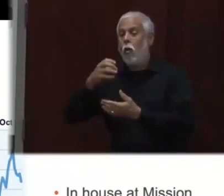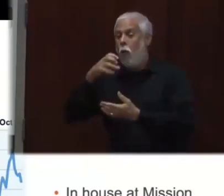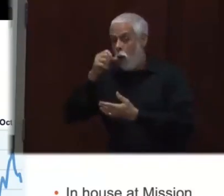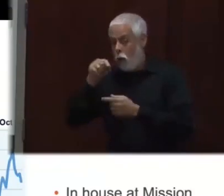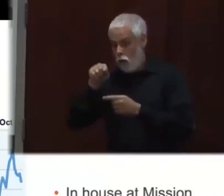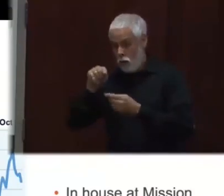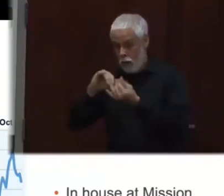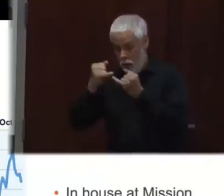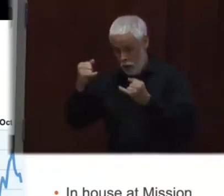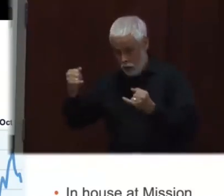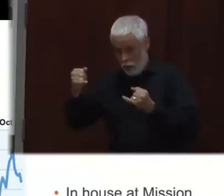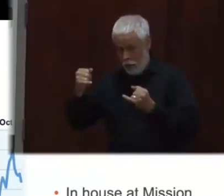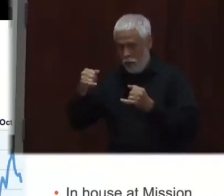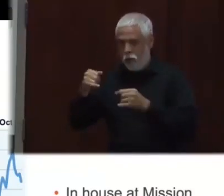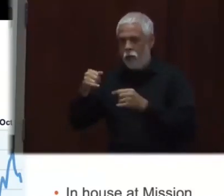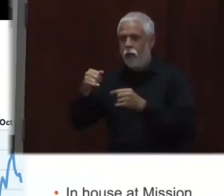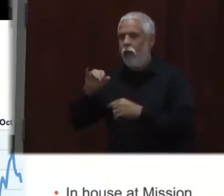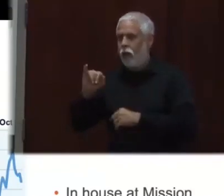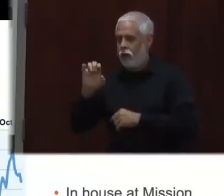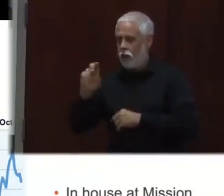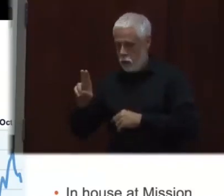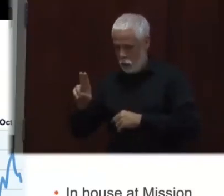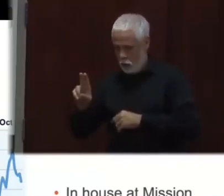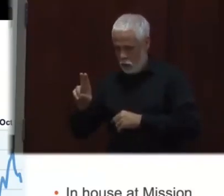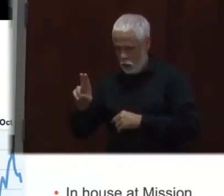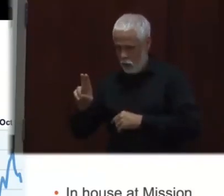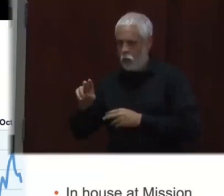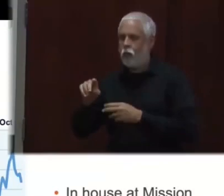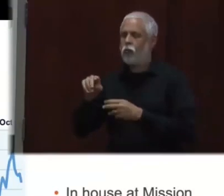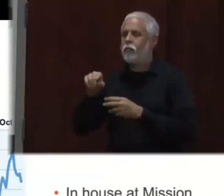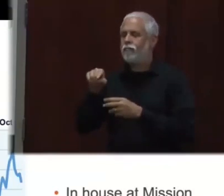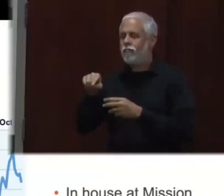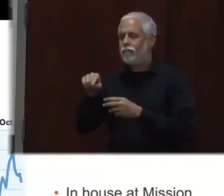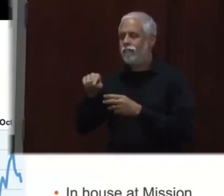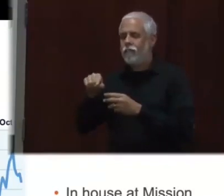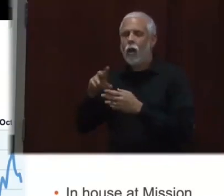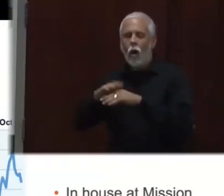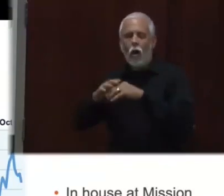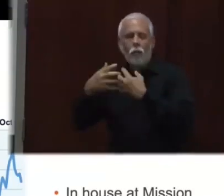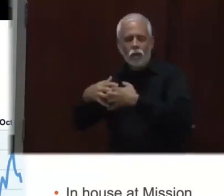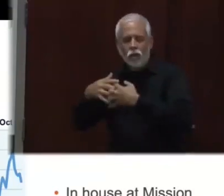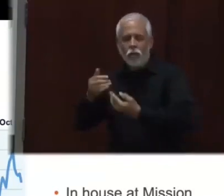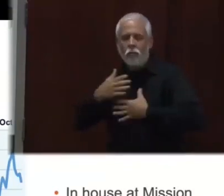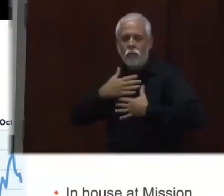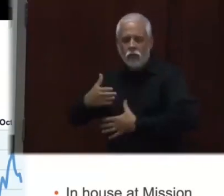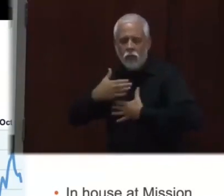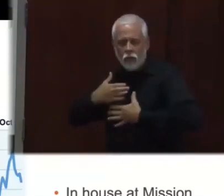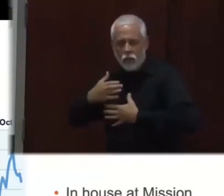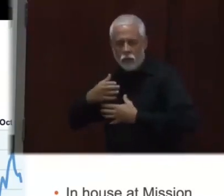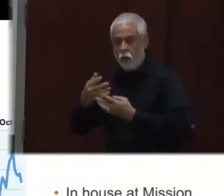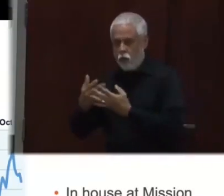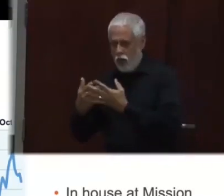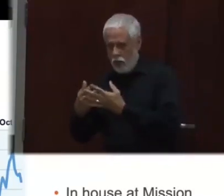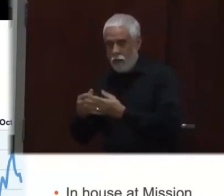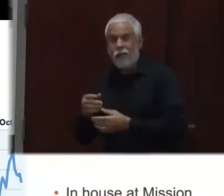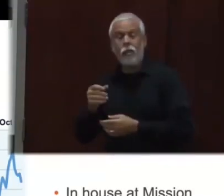ventiladores, respiradores. Entonces, estamos viendo que no está sobrepasando el pique de pacientes que cuando tuvimos